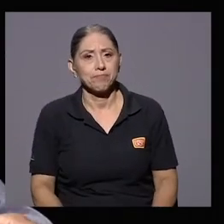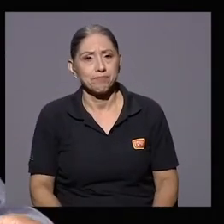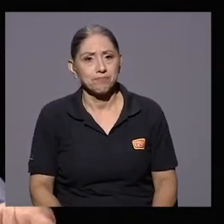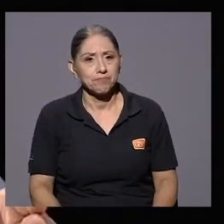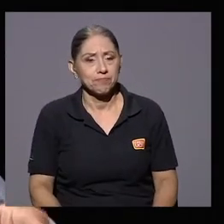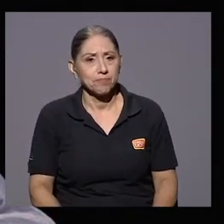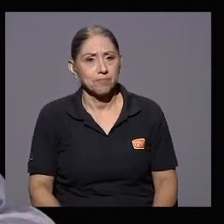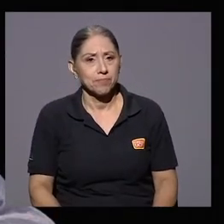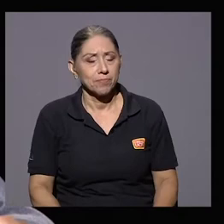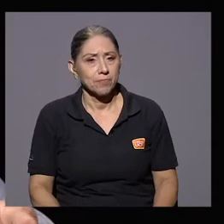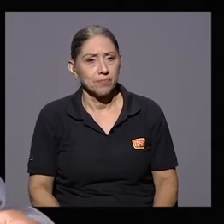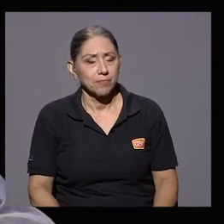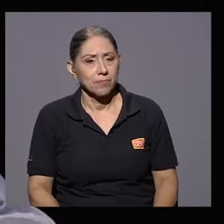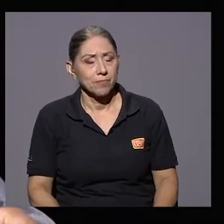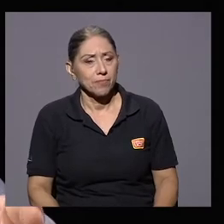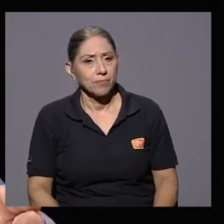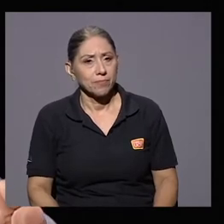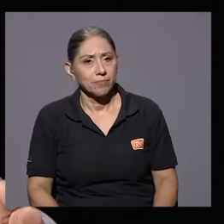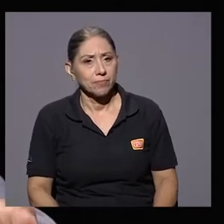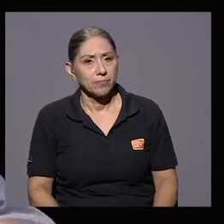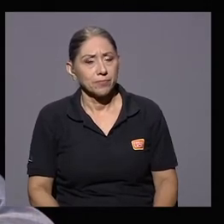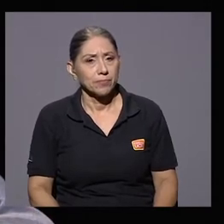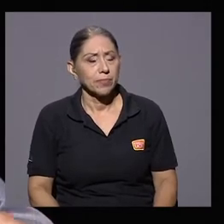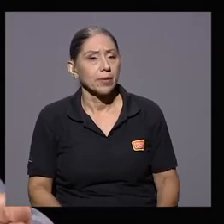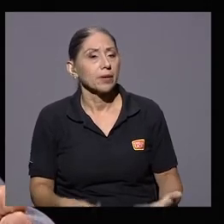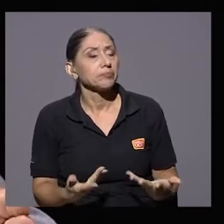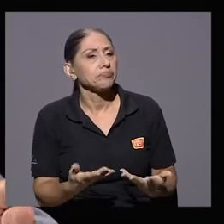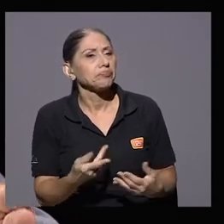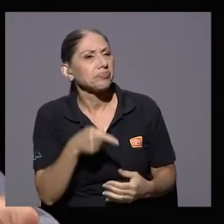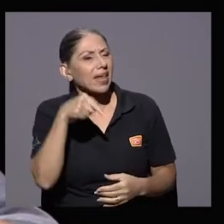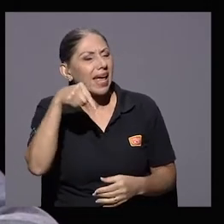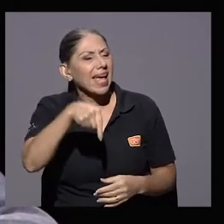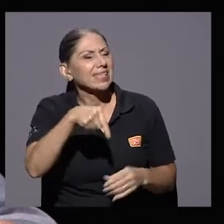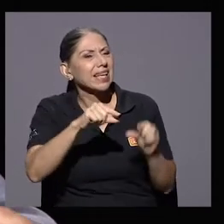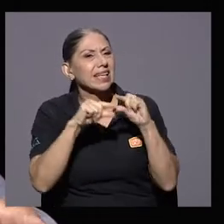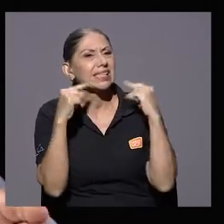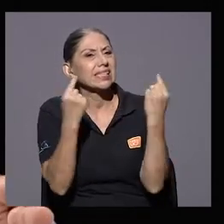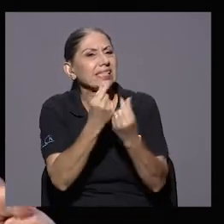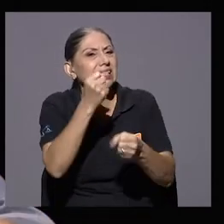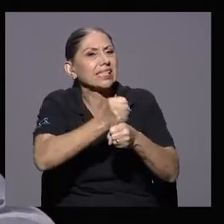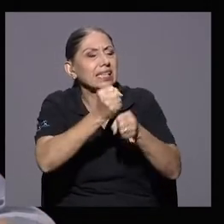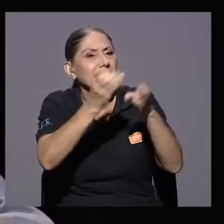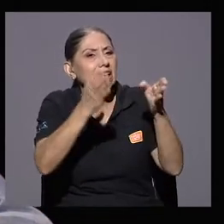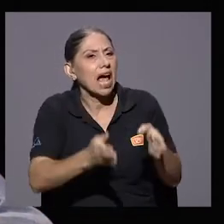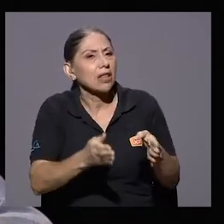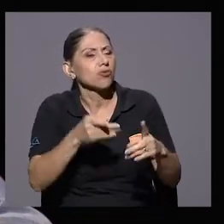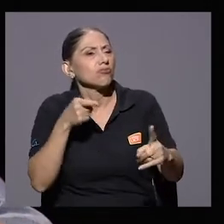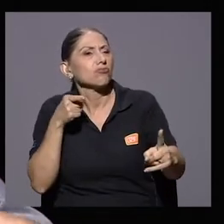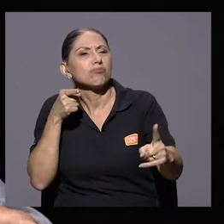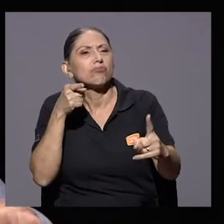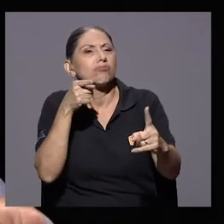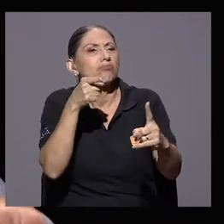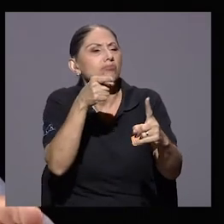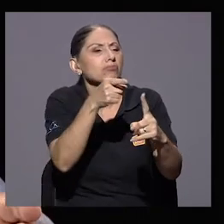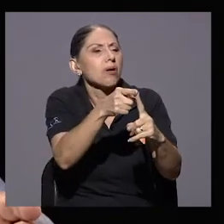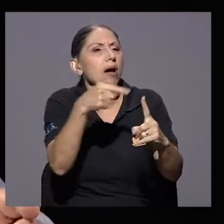¿Hacia dónde apunta las baterías este sindicato para seguir logrando